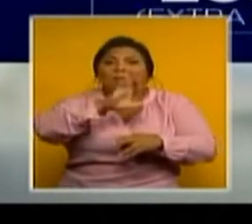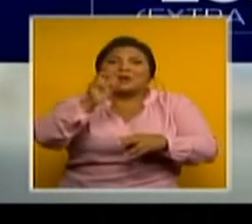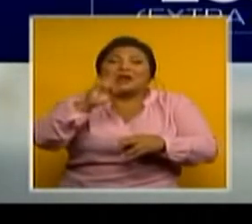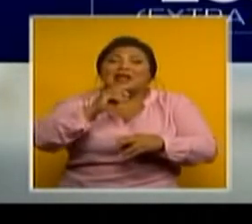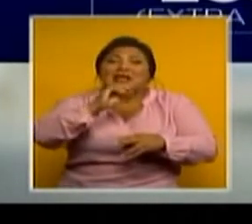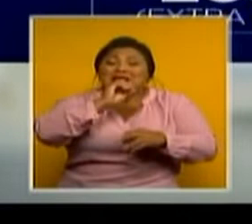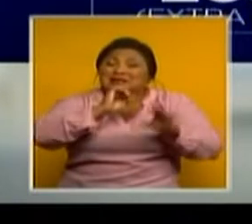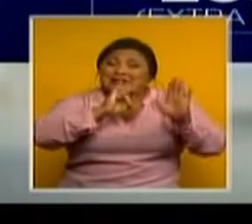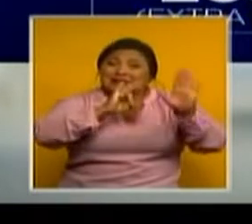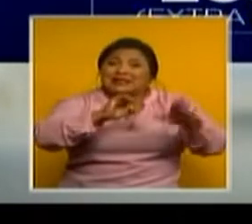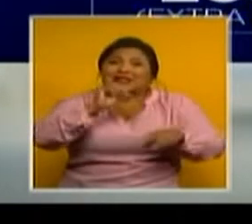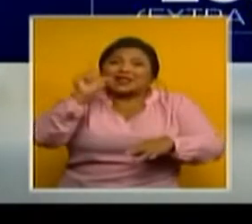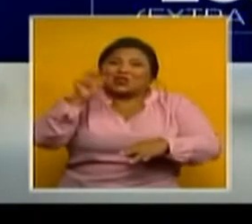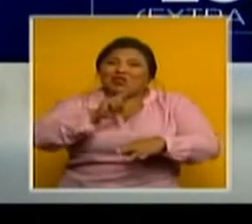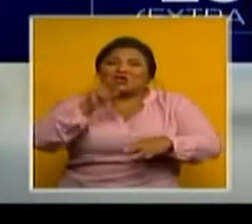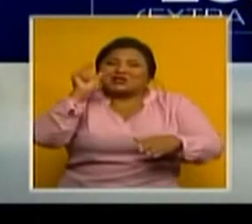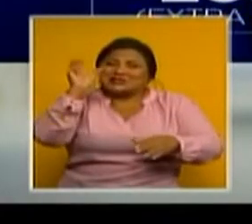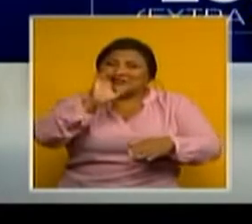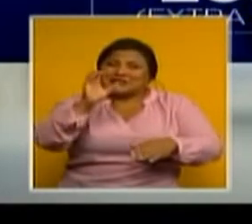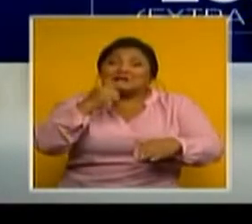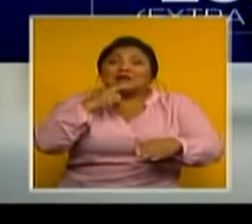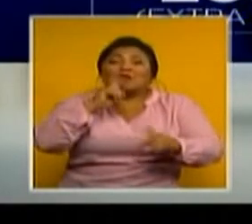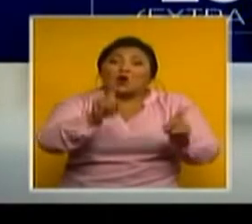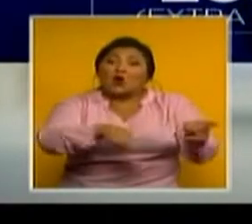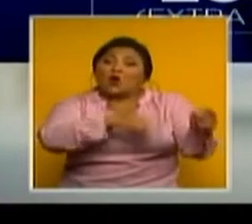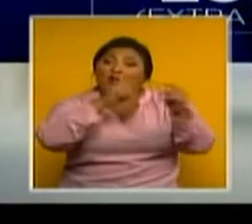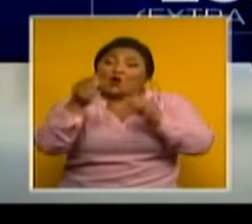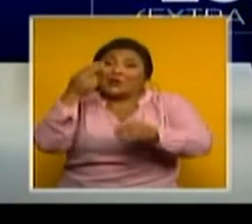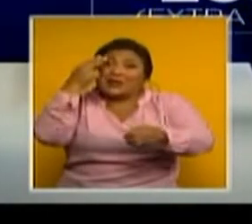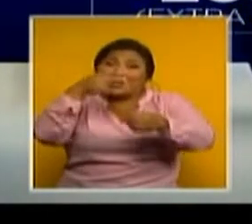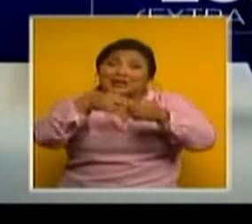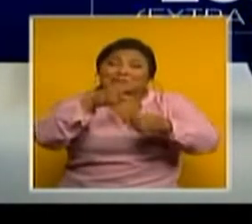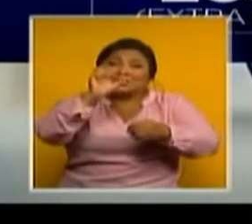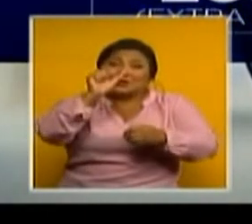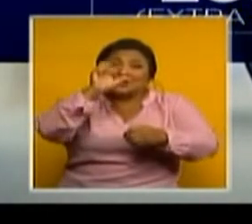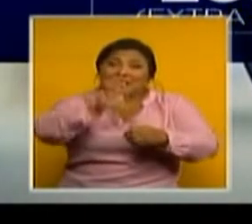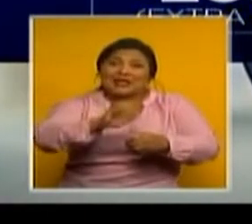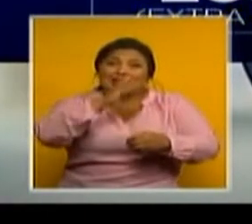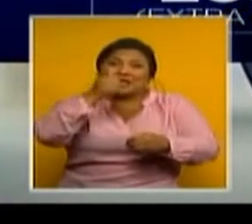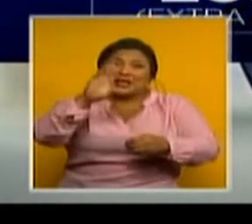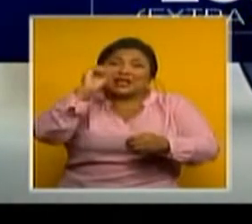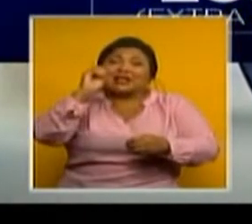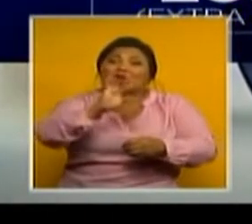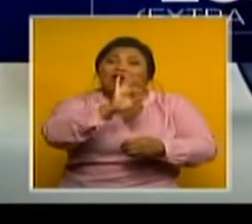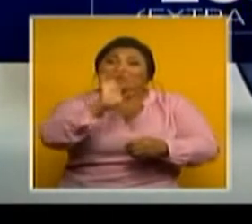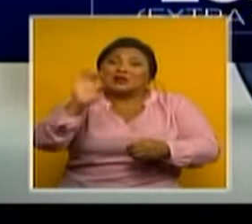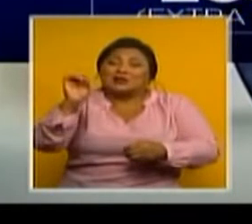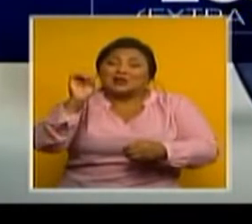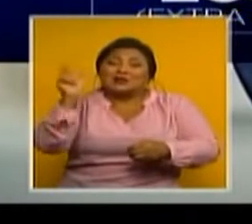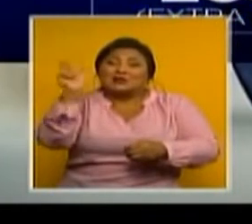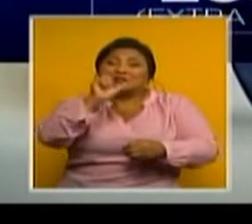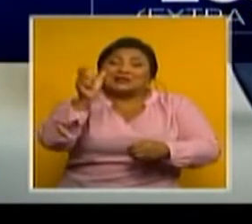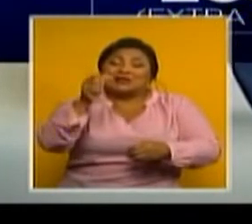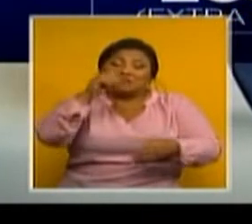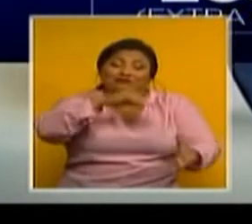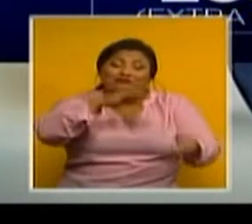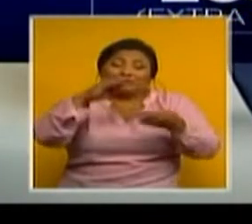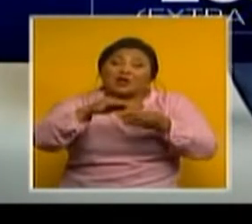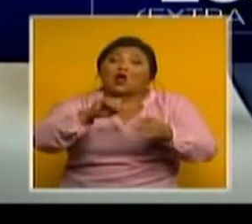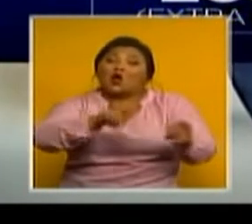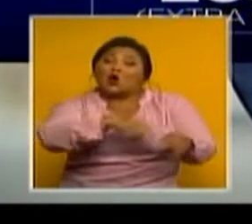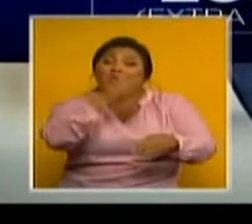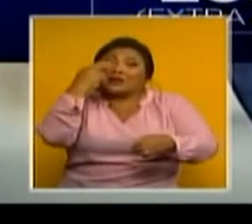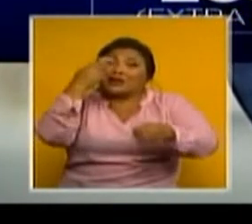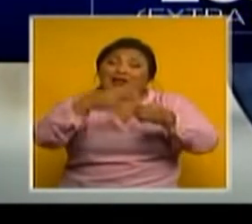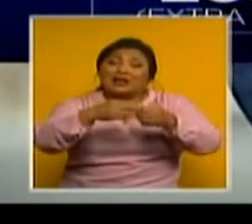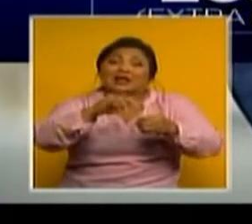pero el subsidio es más alto cuando se trata de la extra que recibe el subsidio de 88 centavos por galón y en la ecopaís o